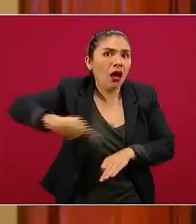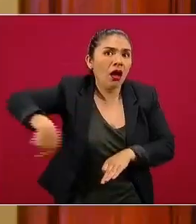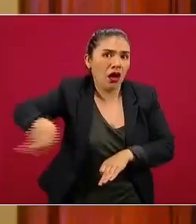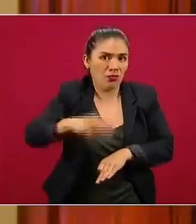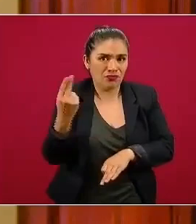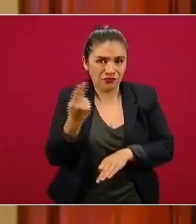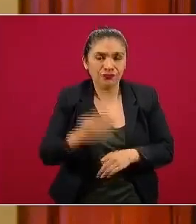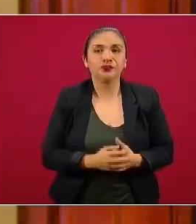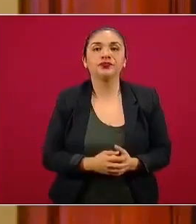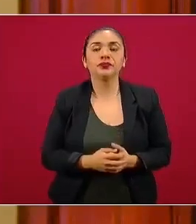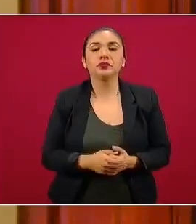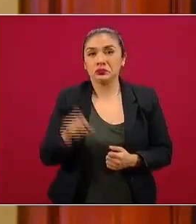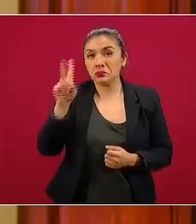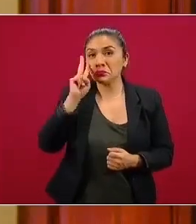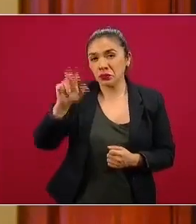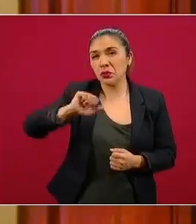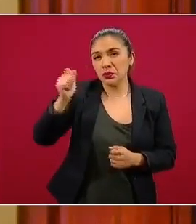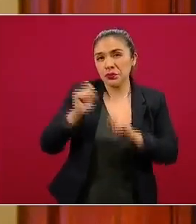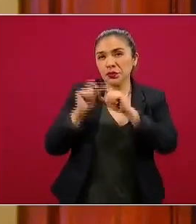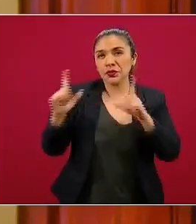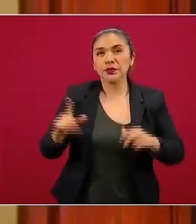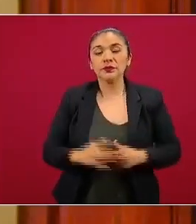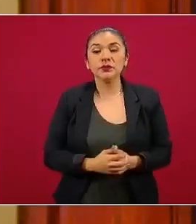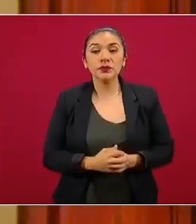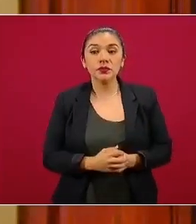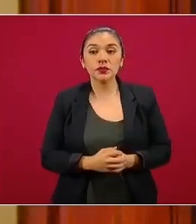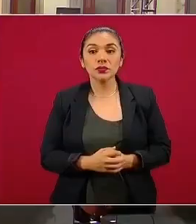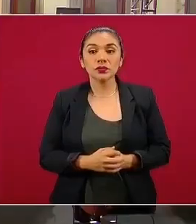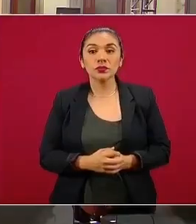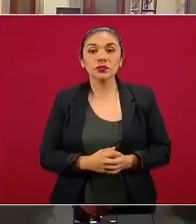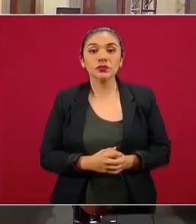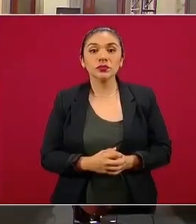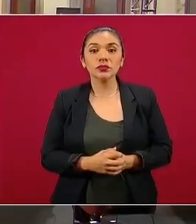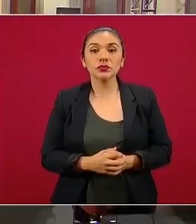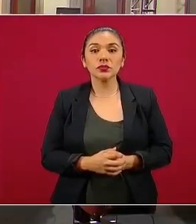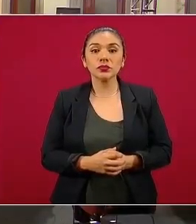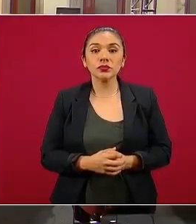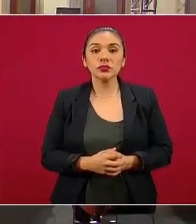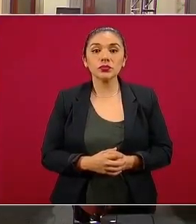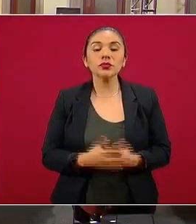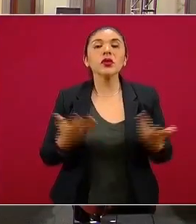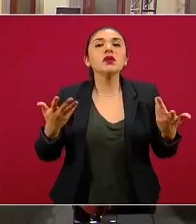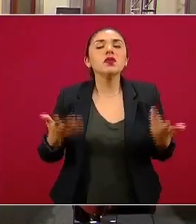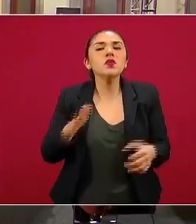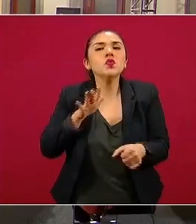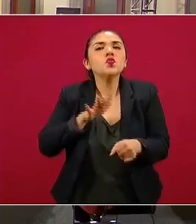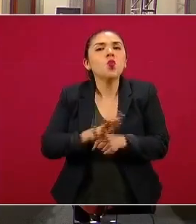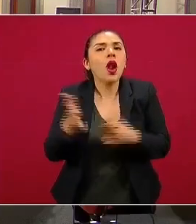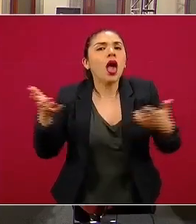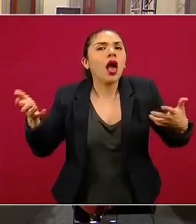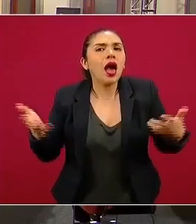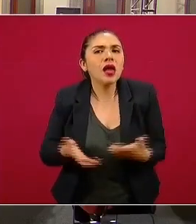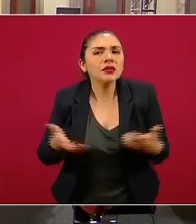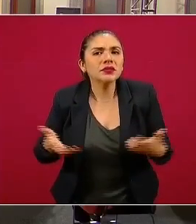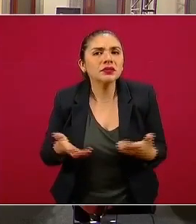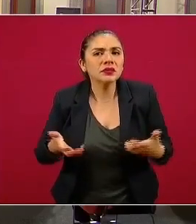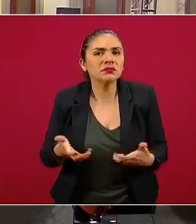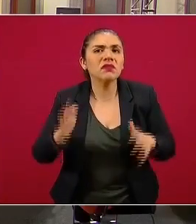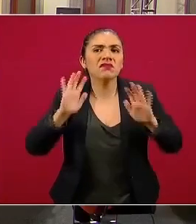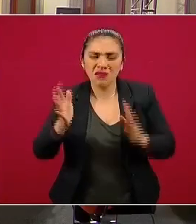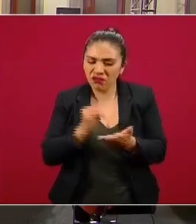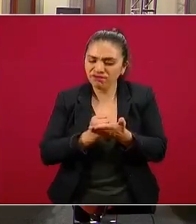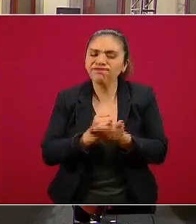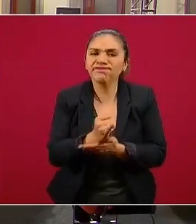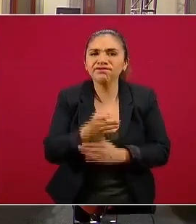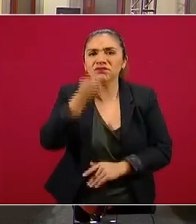este personal. Si vemos la siguiente diapositiva, vienen precisamente las acciones que se tomaron